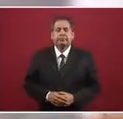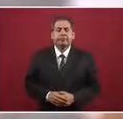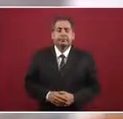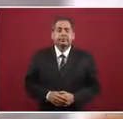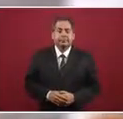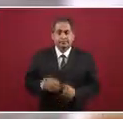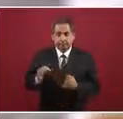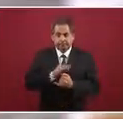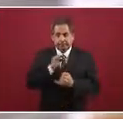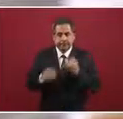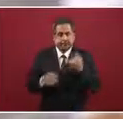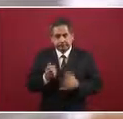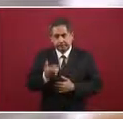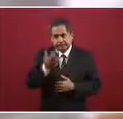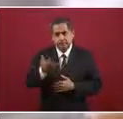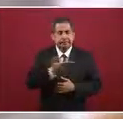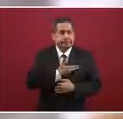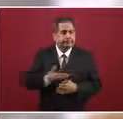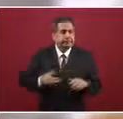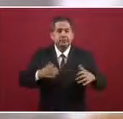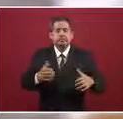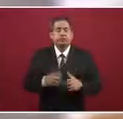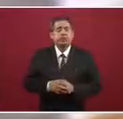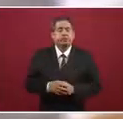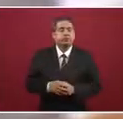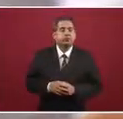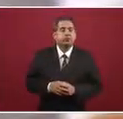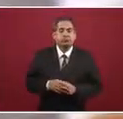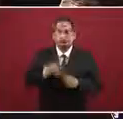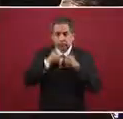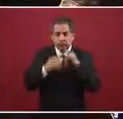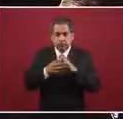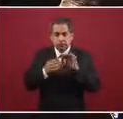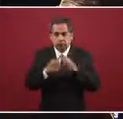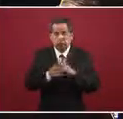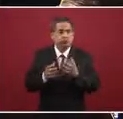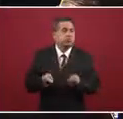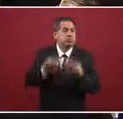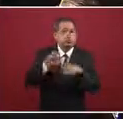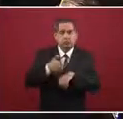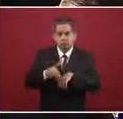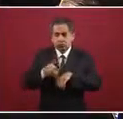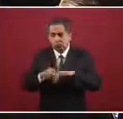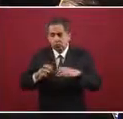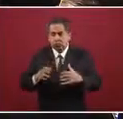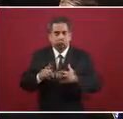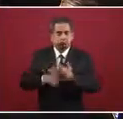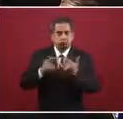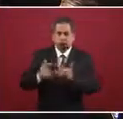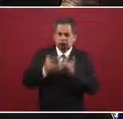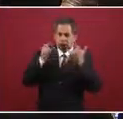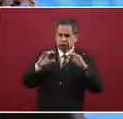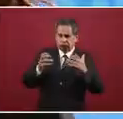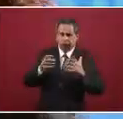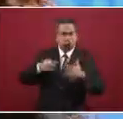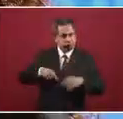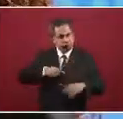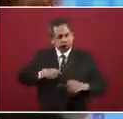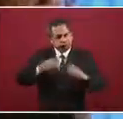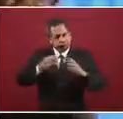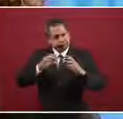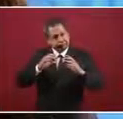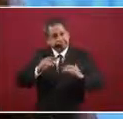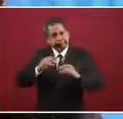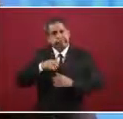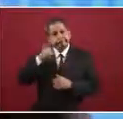finalmente, presidente, pues más allá de las cifras, de los números, pues son historias. Hemos venido recorriendo